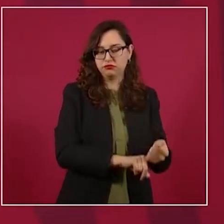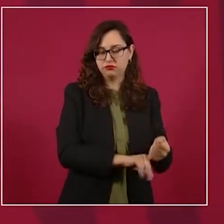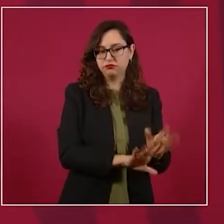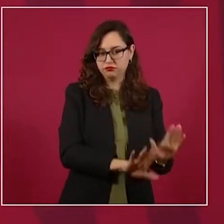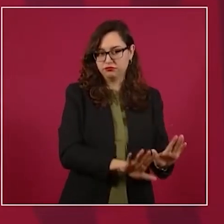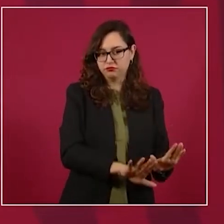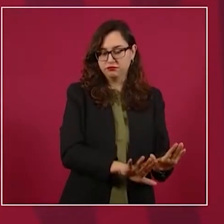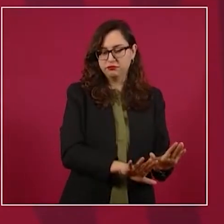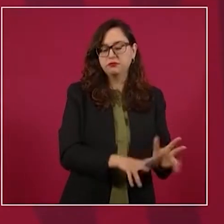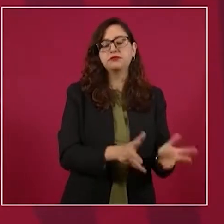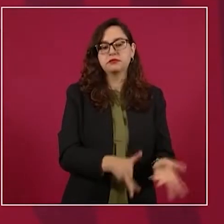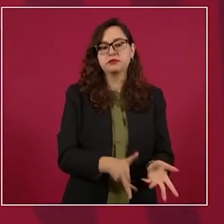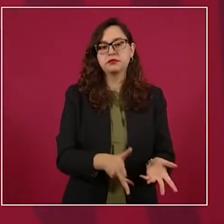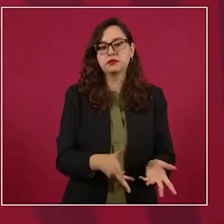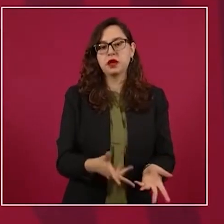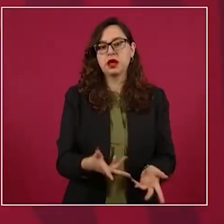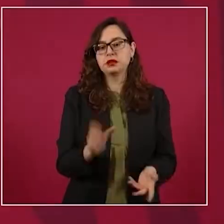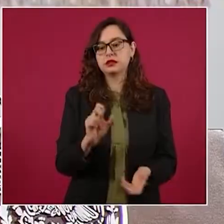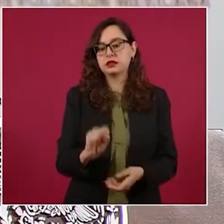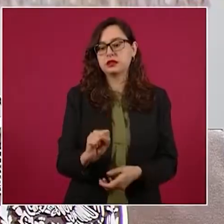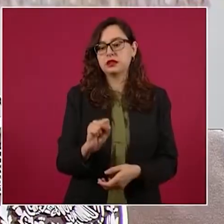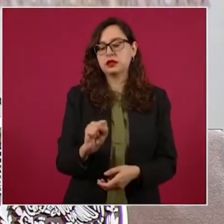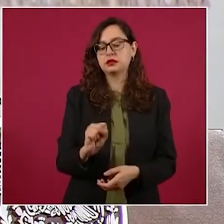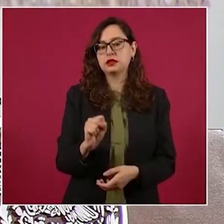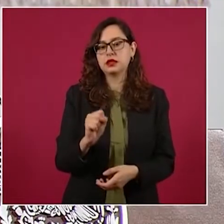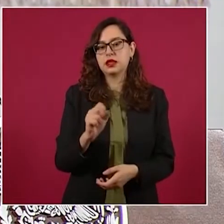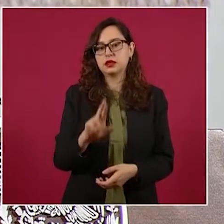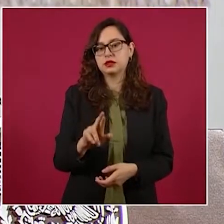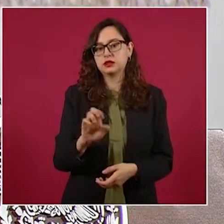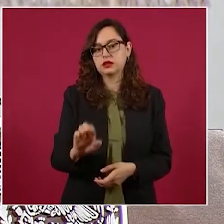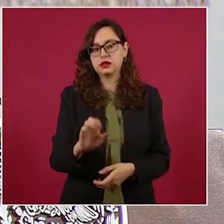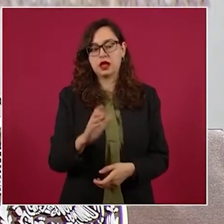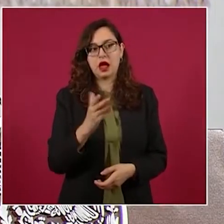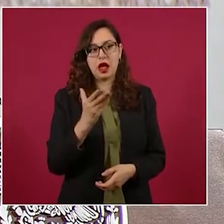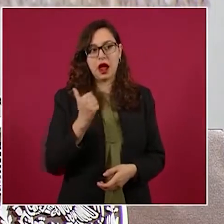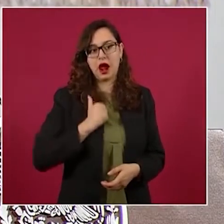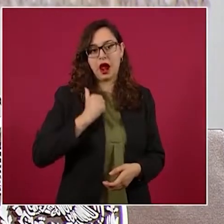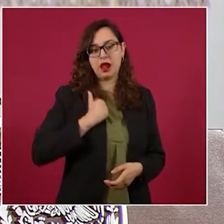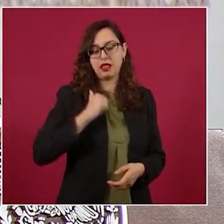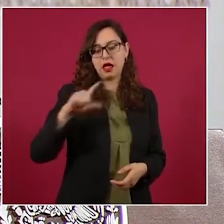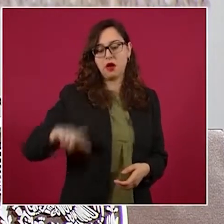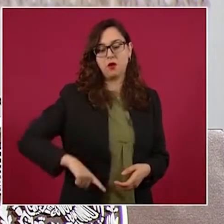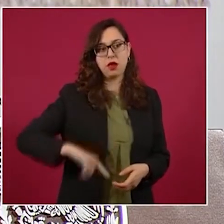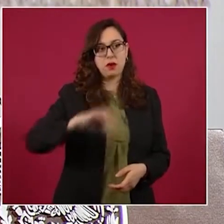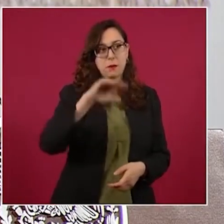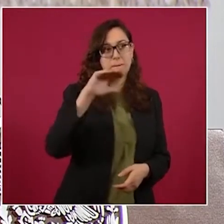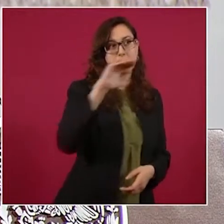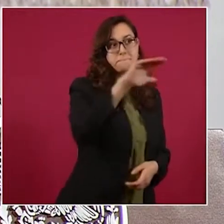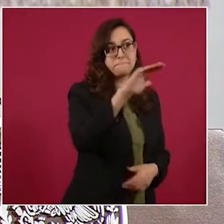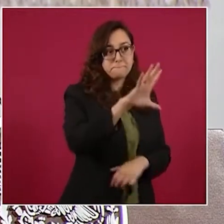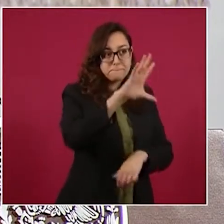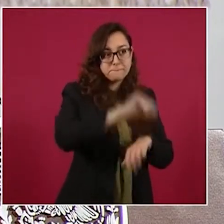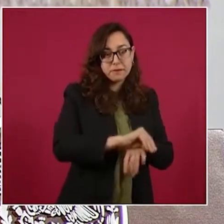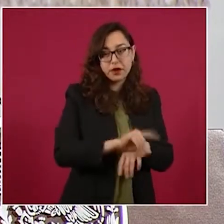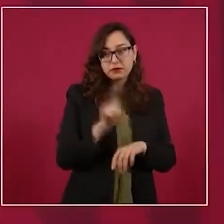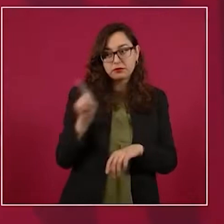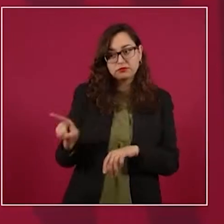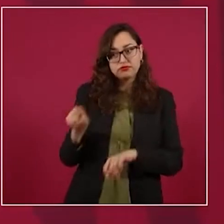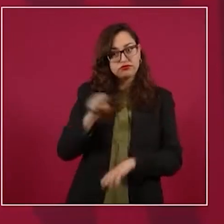pedir el beneplácito al gobierno de Canadá, no creo que haya ningún